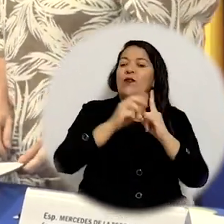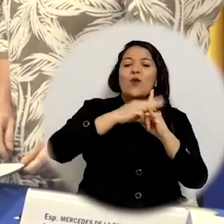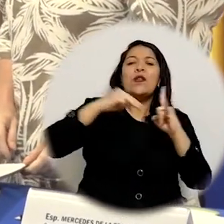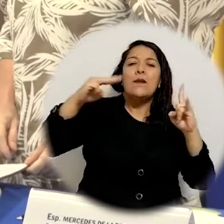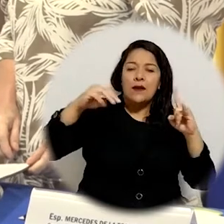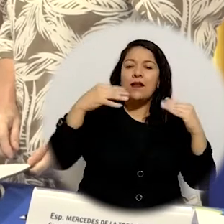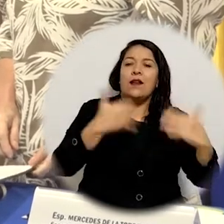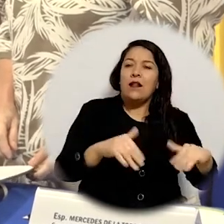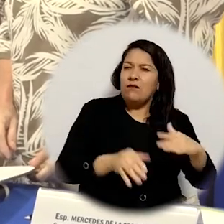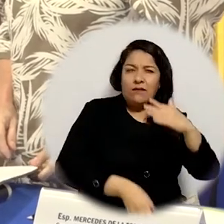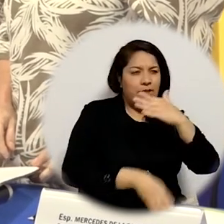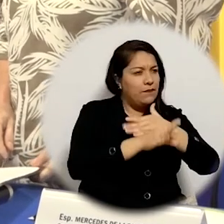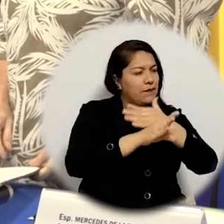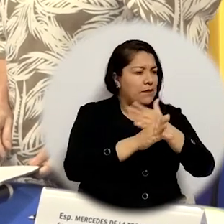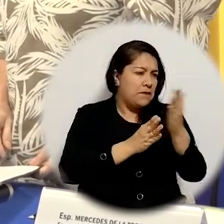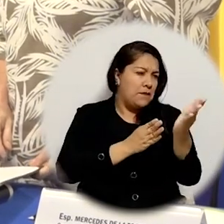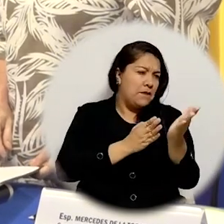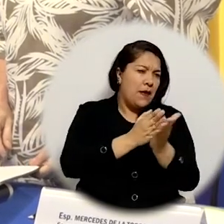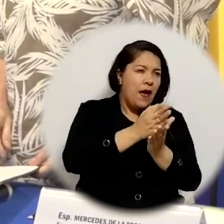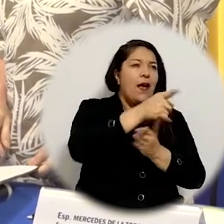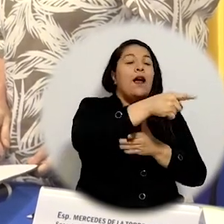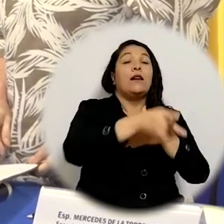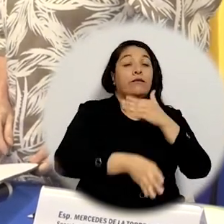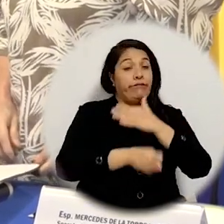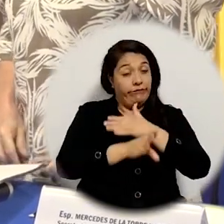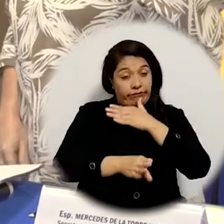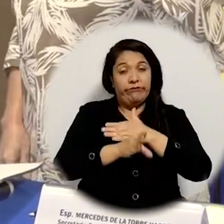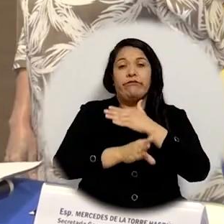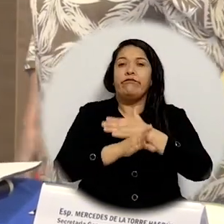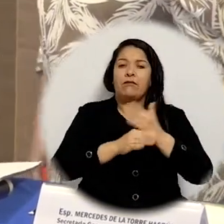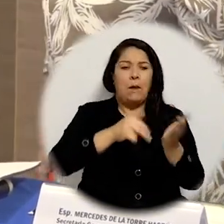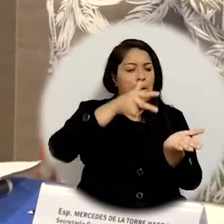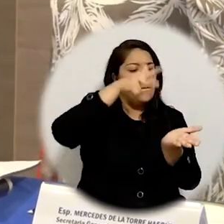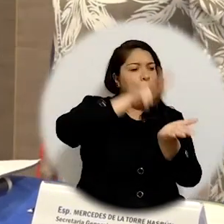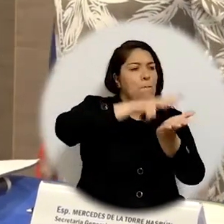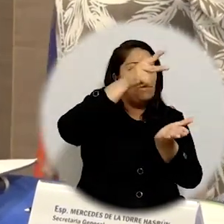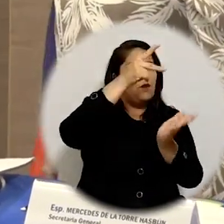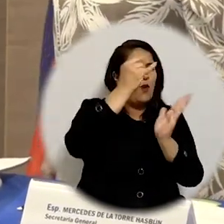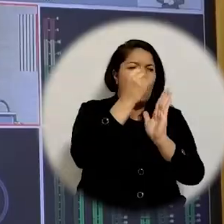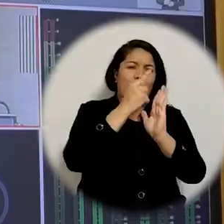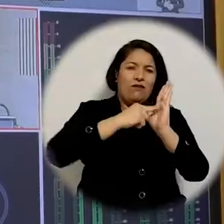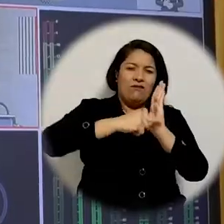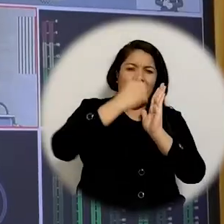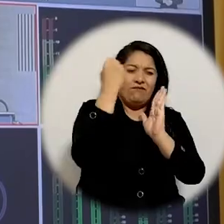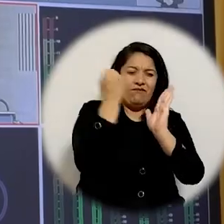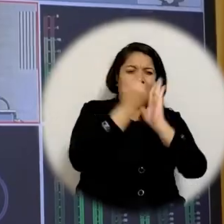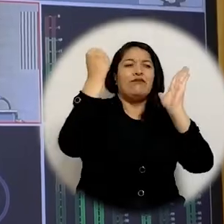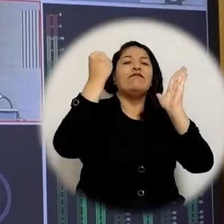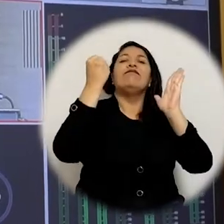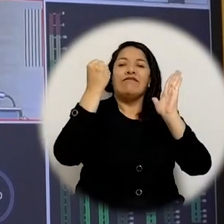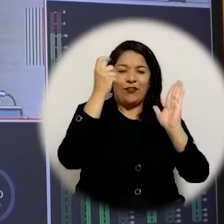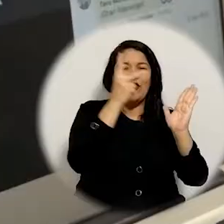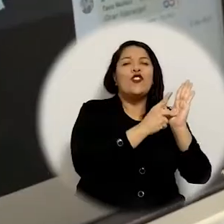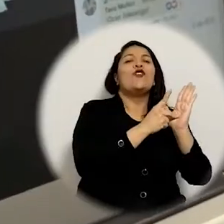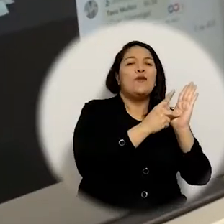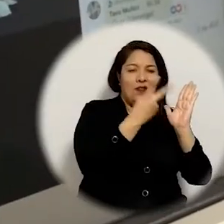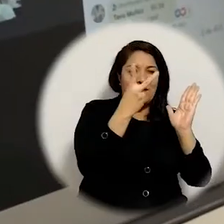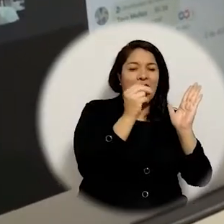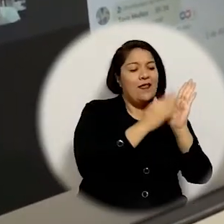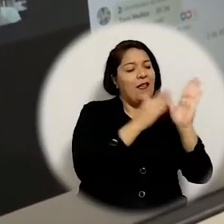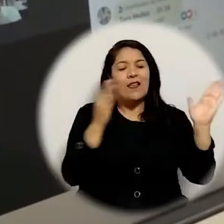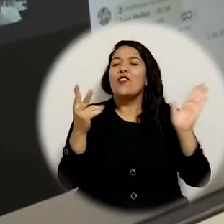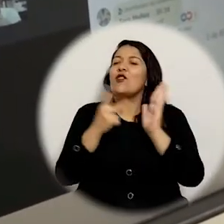los destinos del alma mater en un nuevo periodo rectoral la cual fue ratificada por el Consejo Superior que lo designó como rector